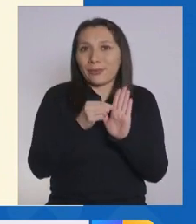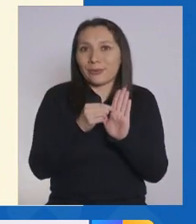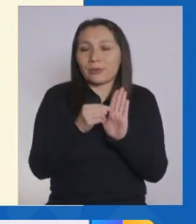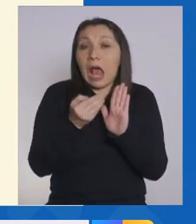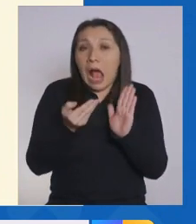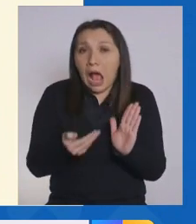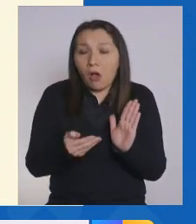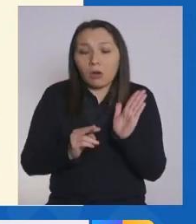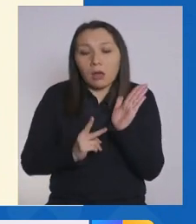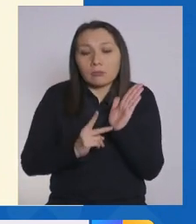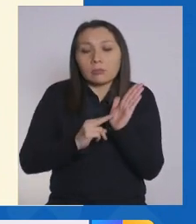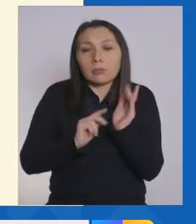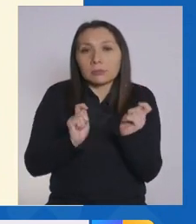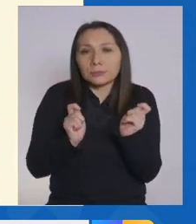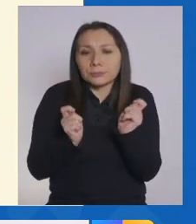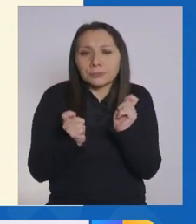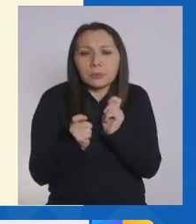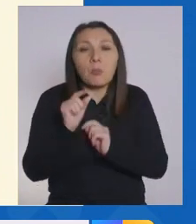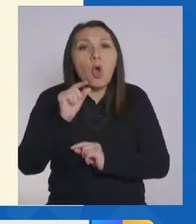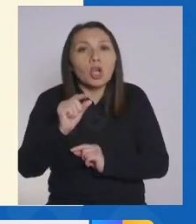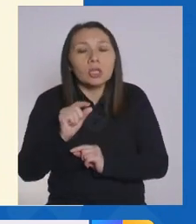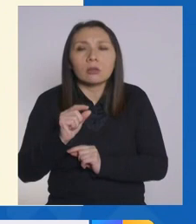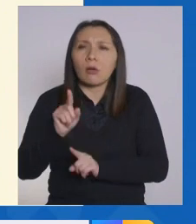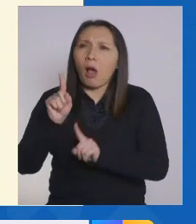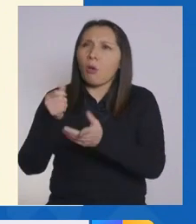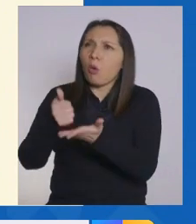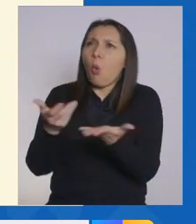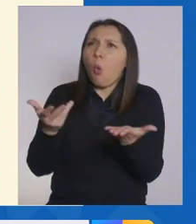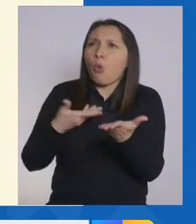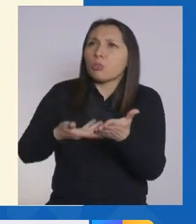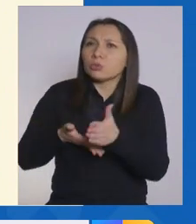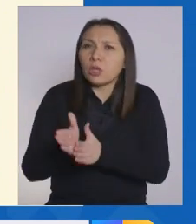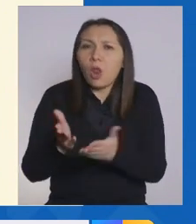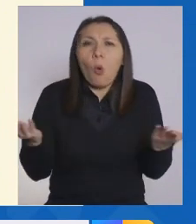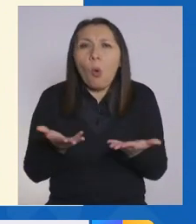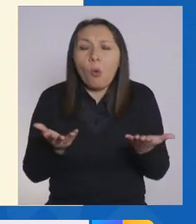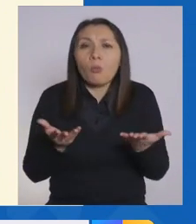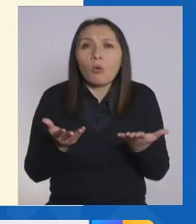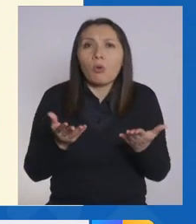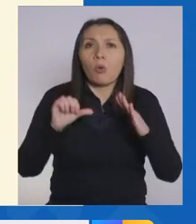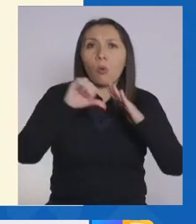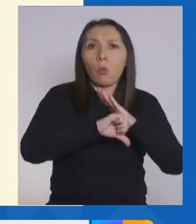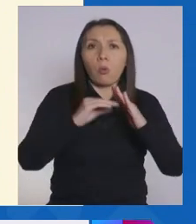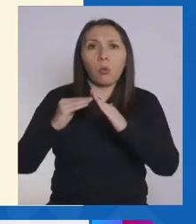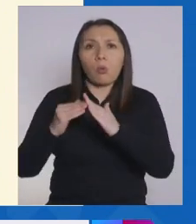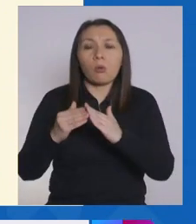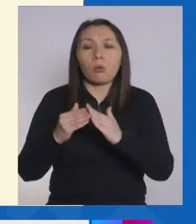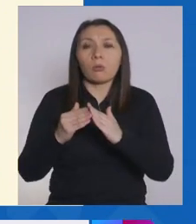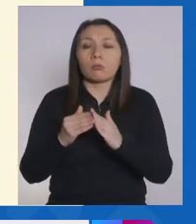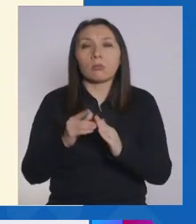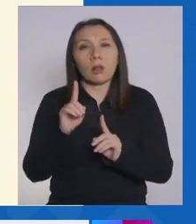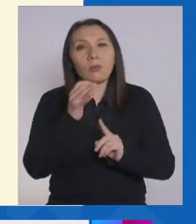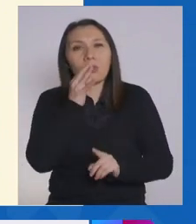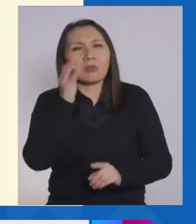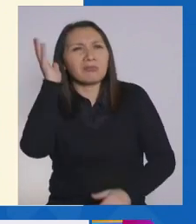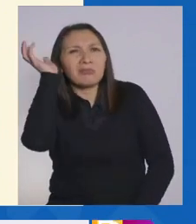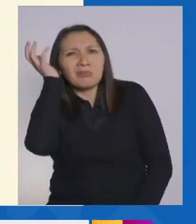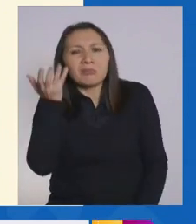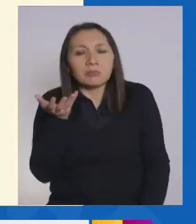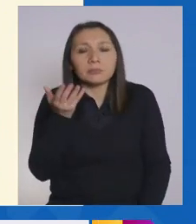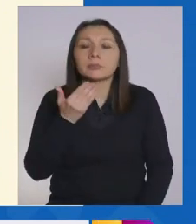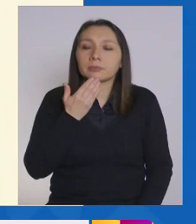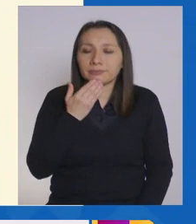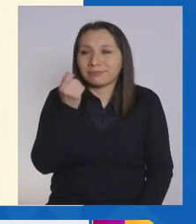estamos hablando de una etapa de transición. Porque mucha gente me dice, alcalde, ¿pero cómo vamos a salir de la cuarentena? Y también hay que entender